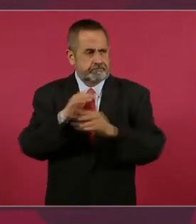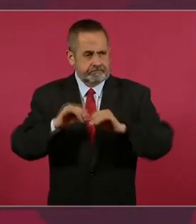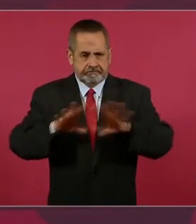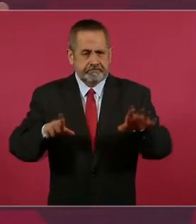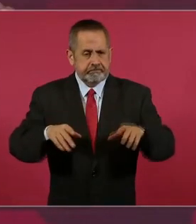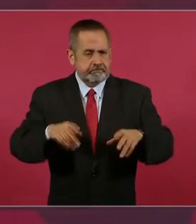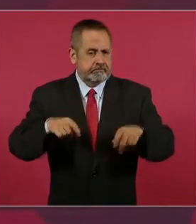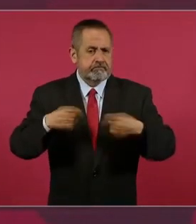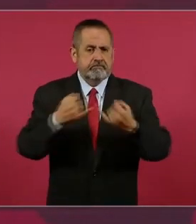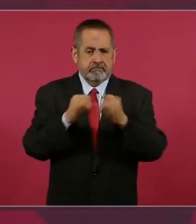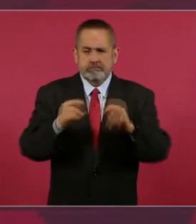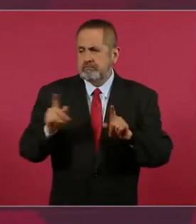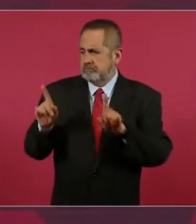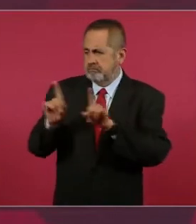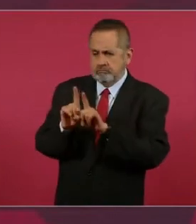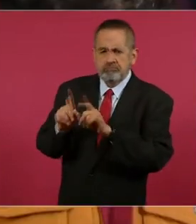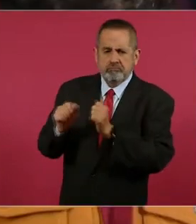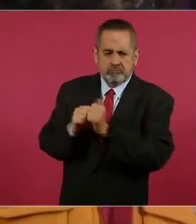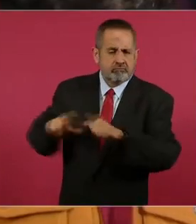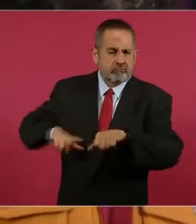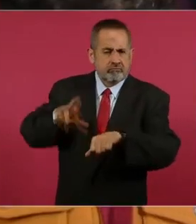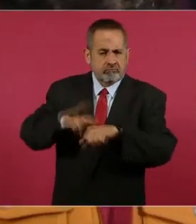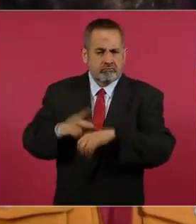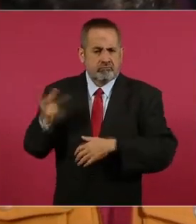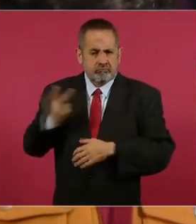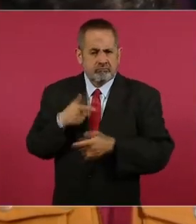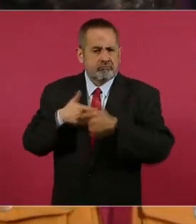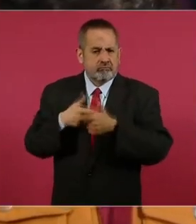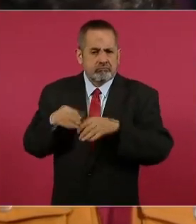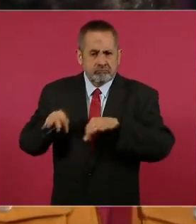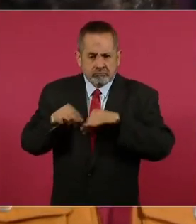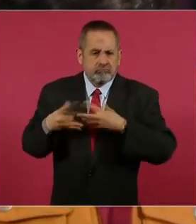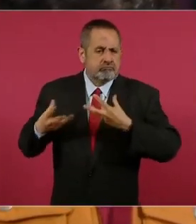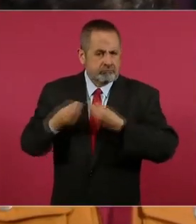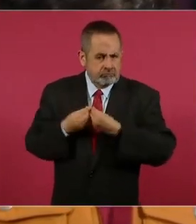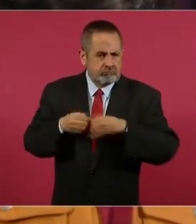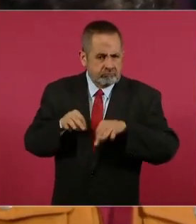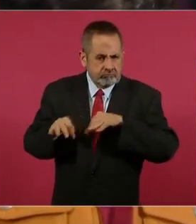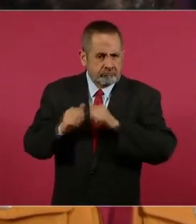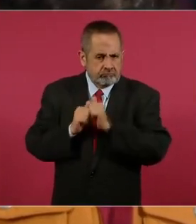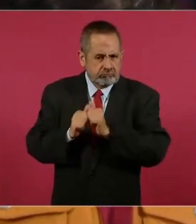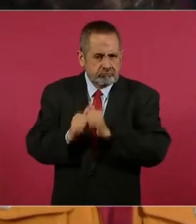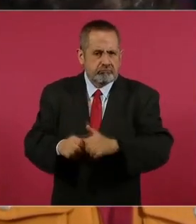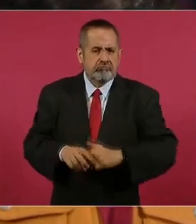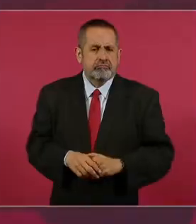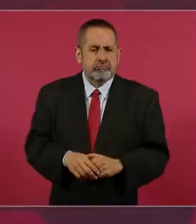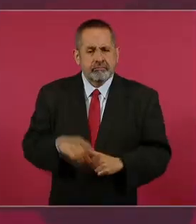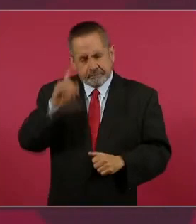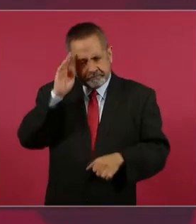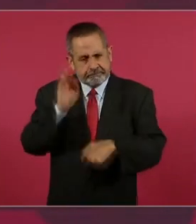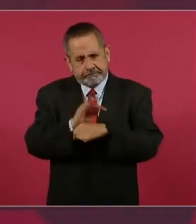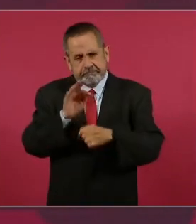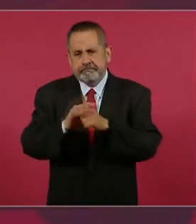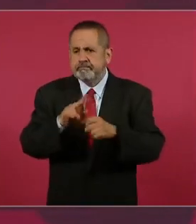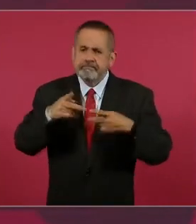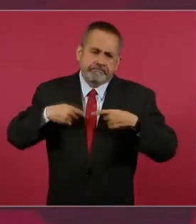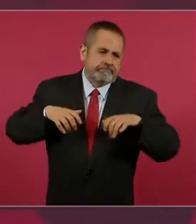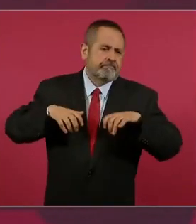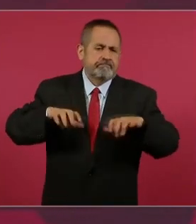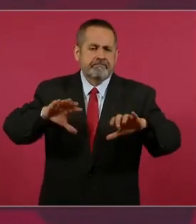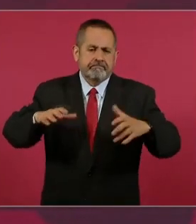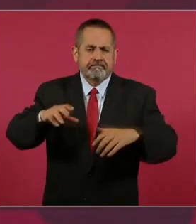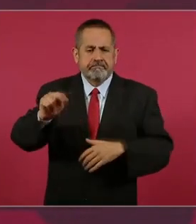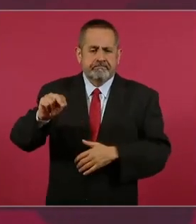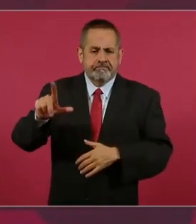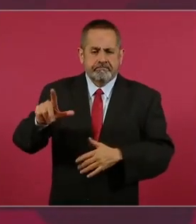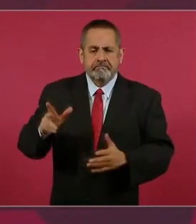y va a estar él y vamos a seguir trabajando juntos en beneficio del pueblo de Nuevo